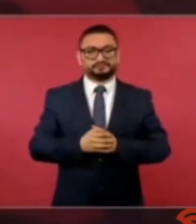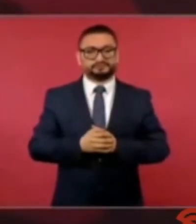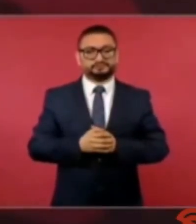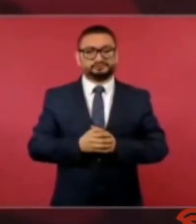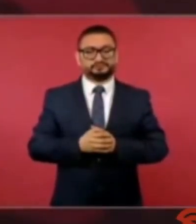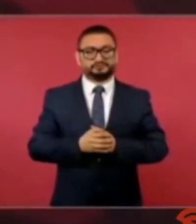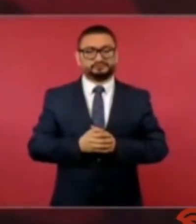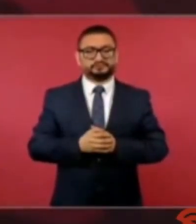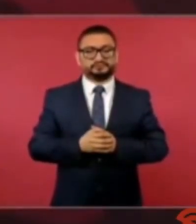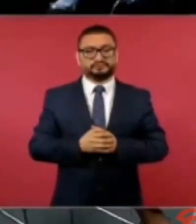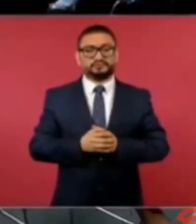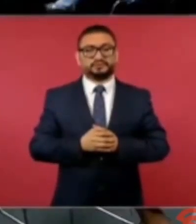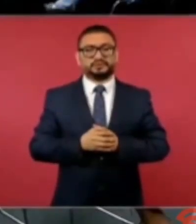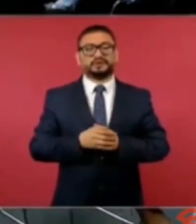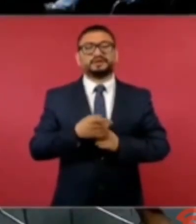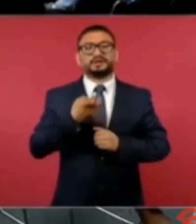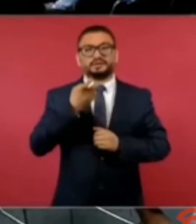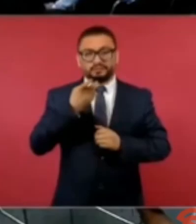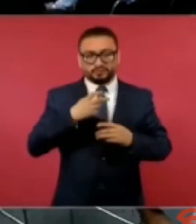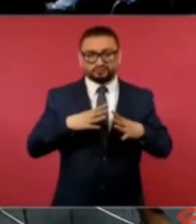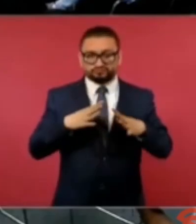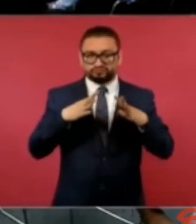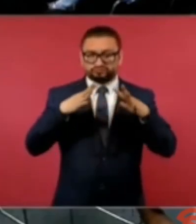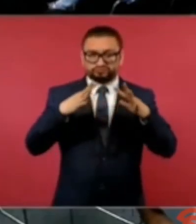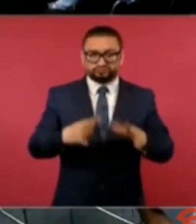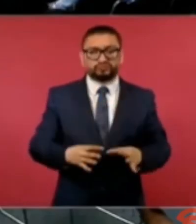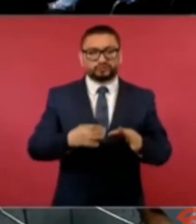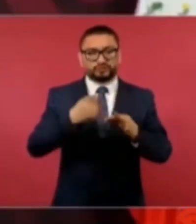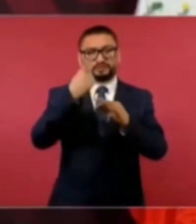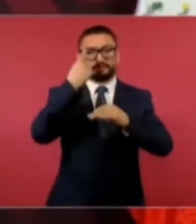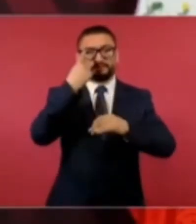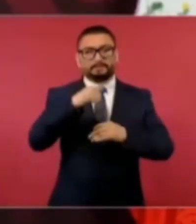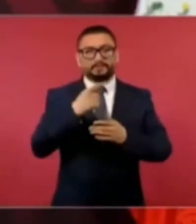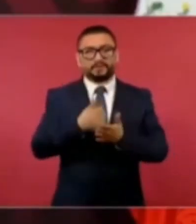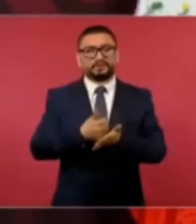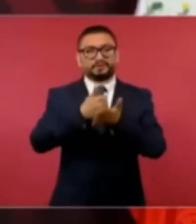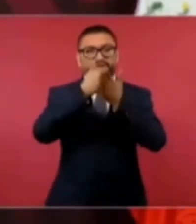surge para restablecer la legalidad y la democracia